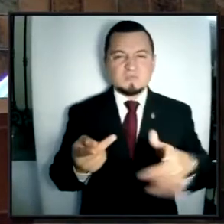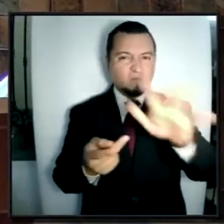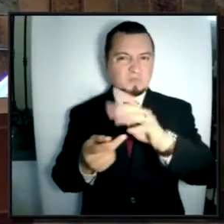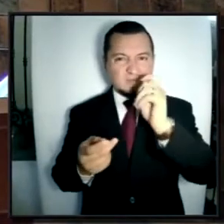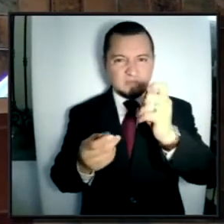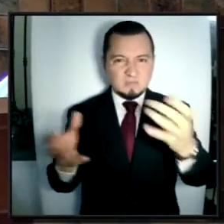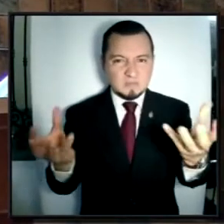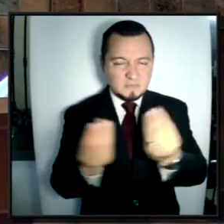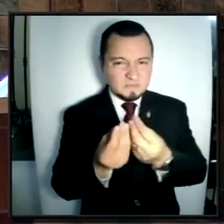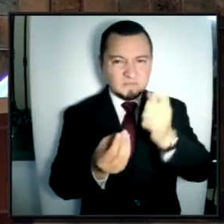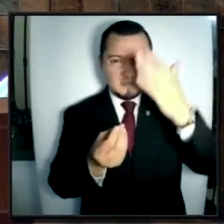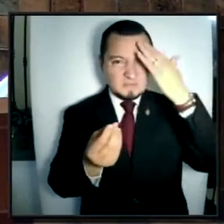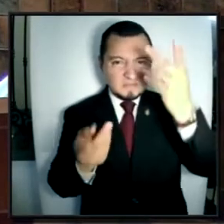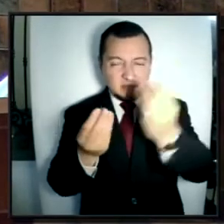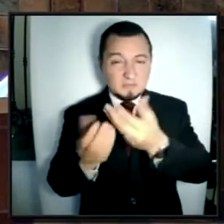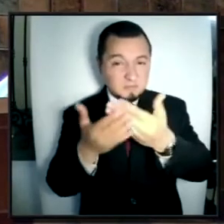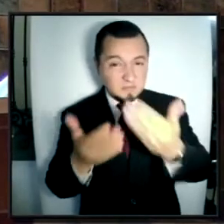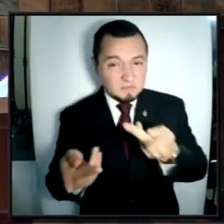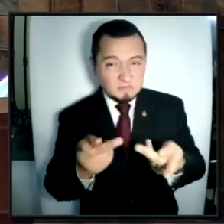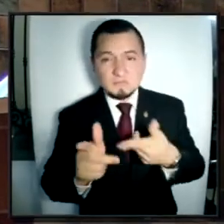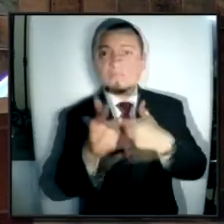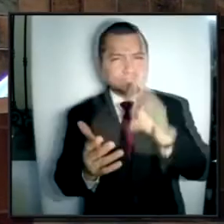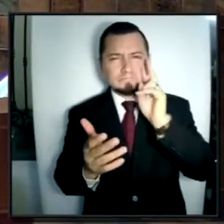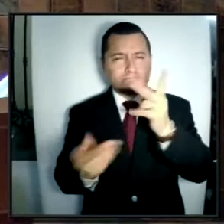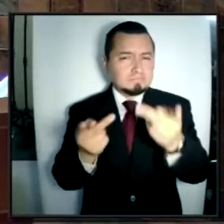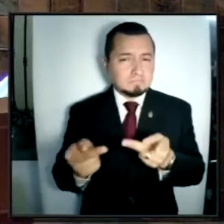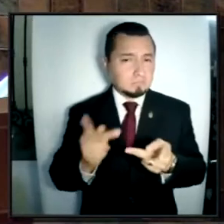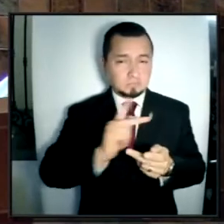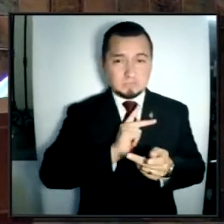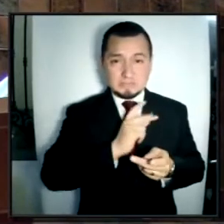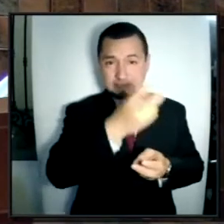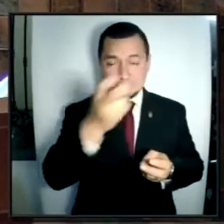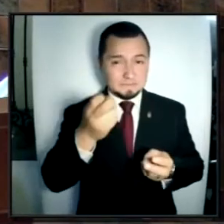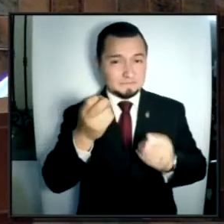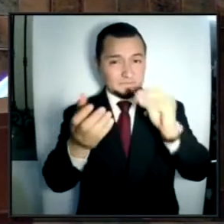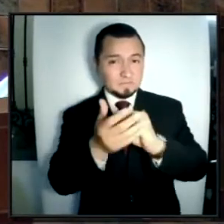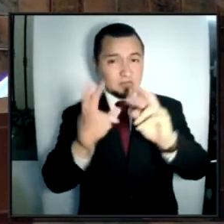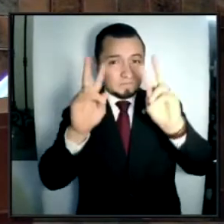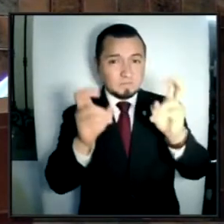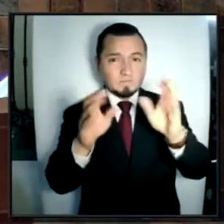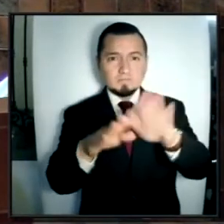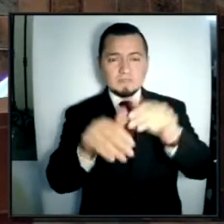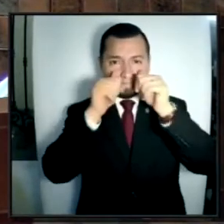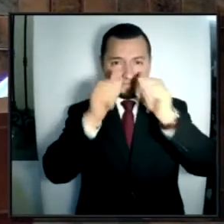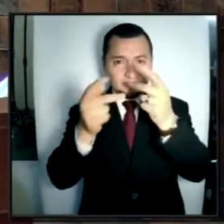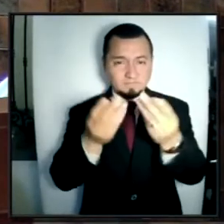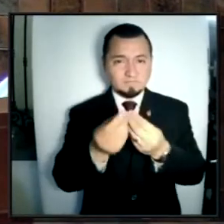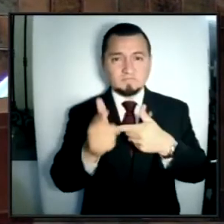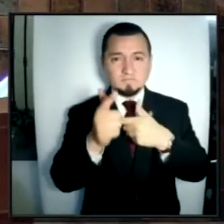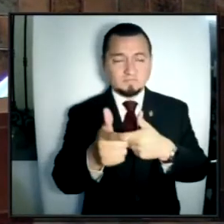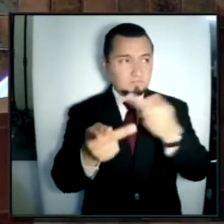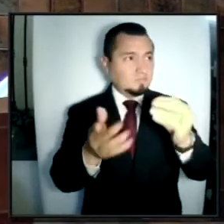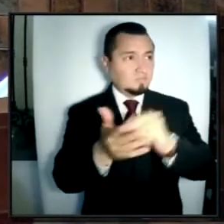bajo el falso argumento de que no han dado de resultados. Este último tema es uno de los que más me ocupan. Hemos dado la vuelta a la